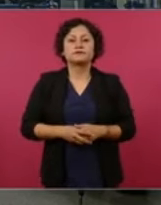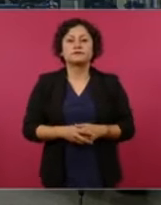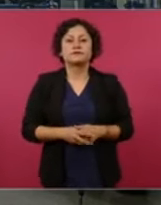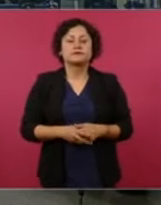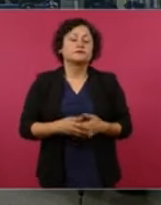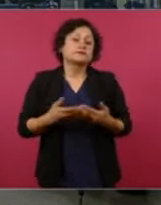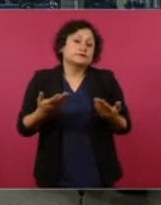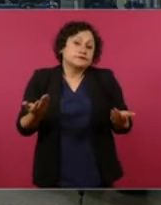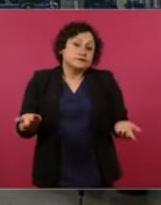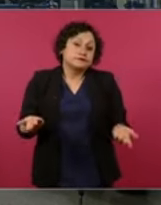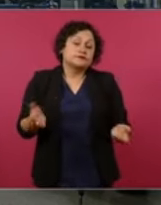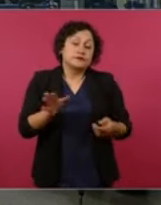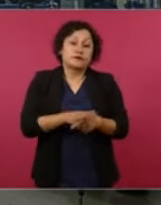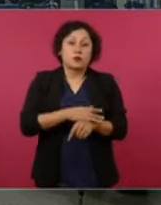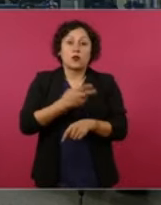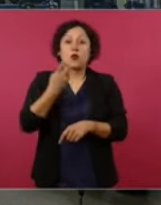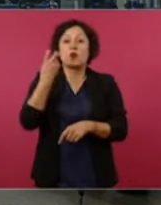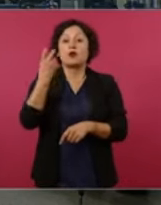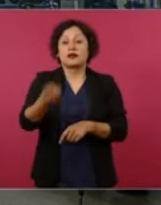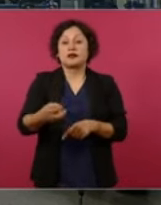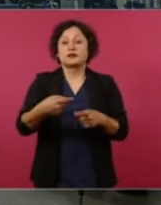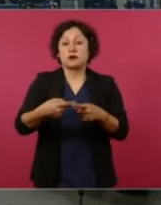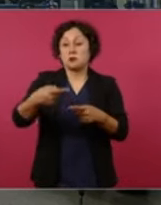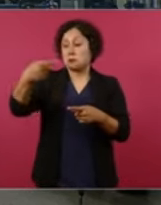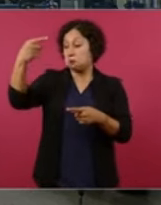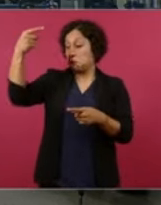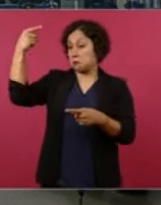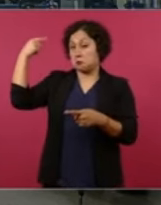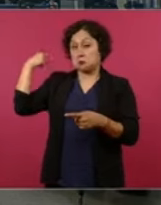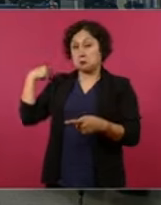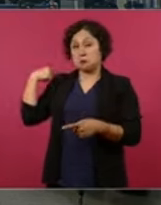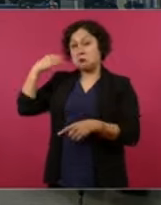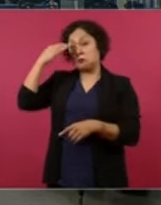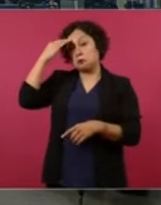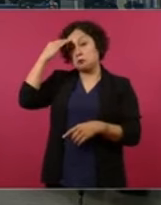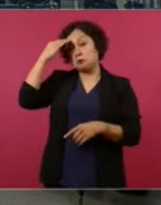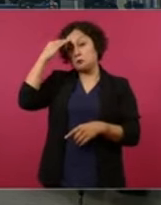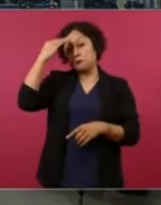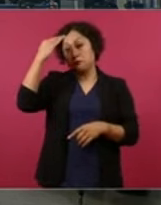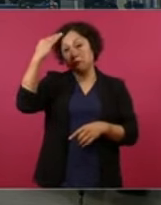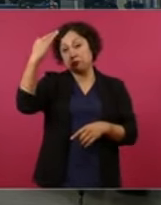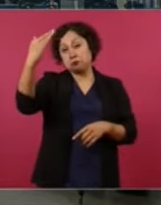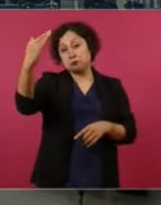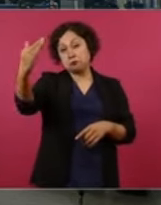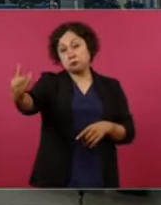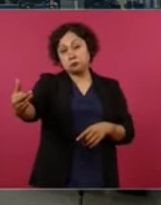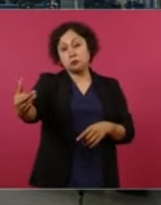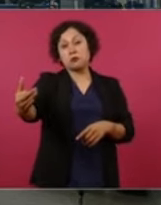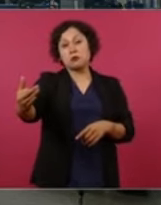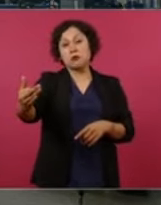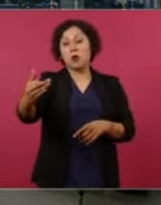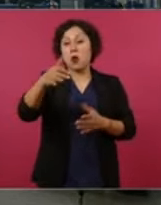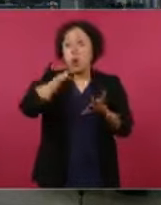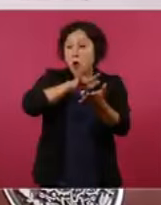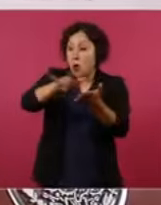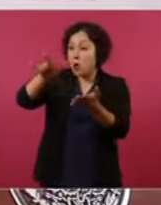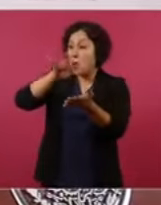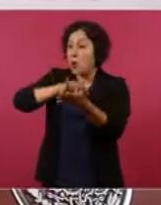en mucho tiempo se entregan los fondos de manera directa